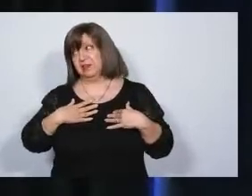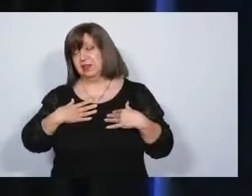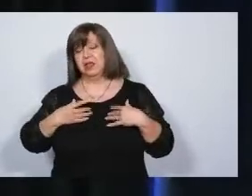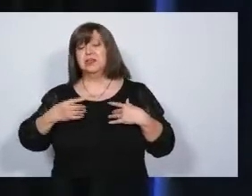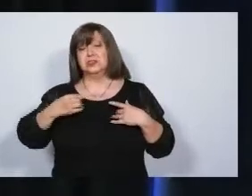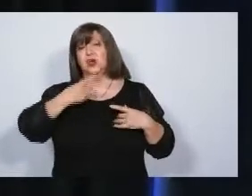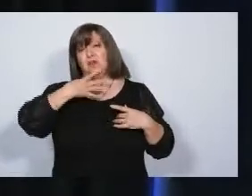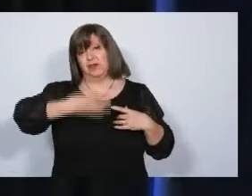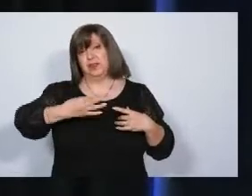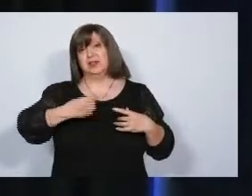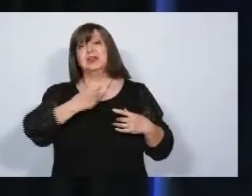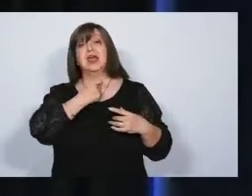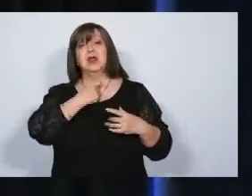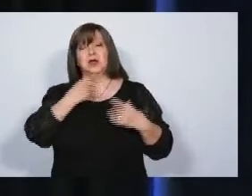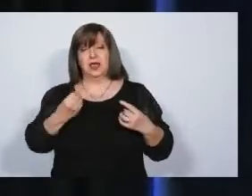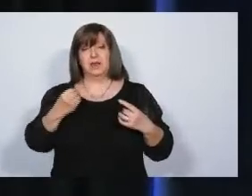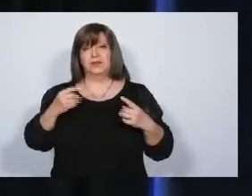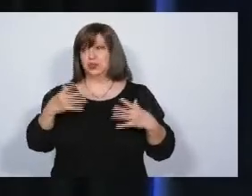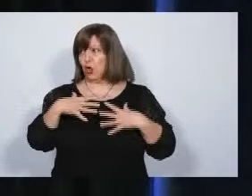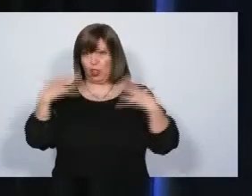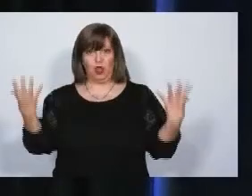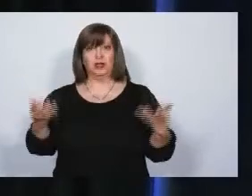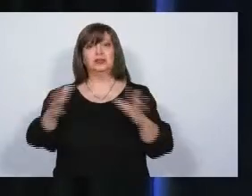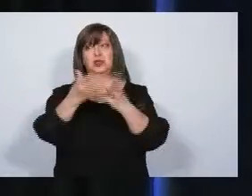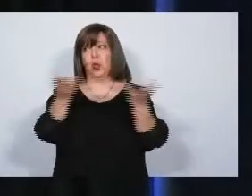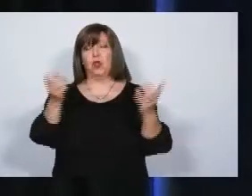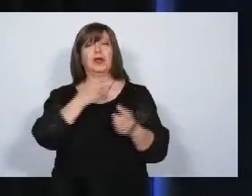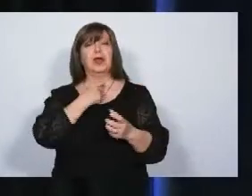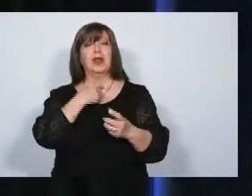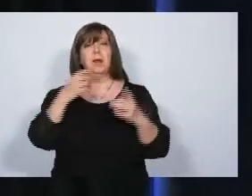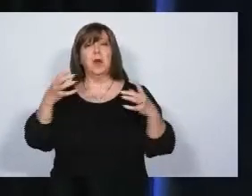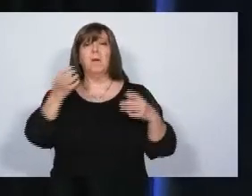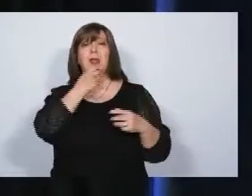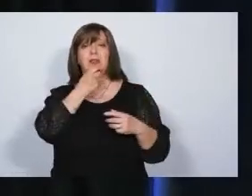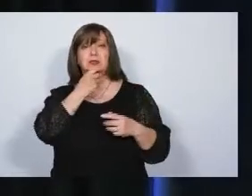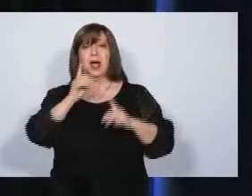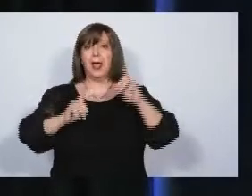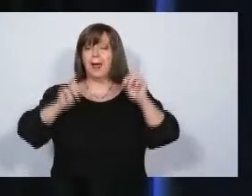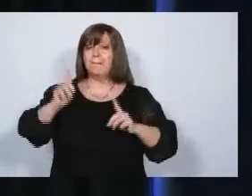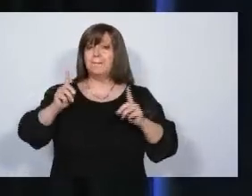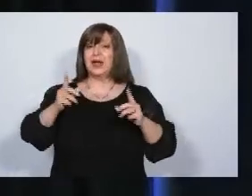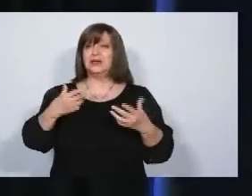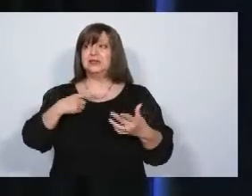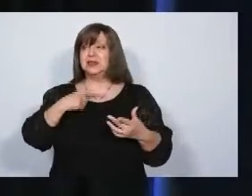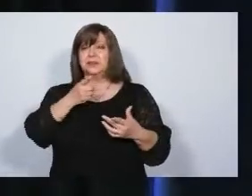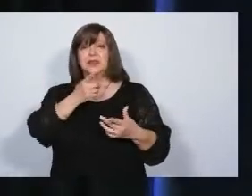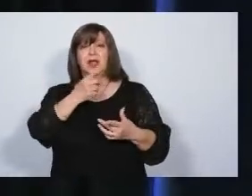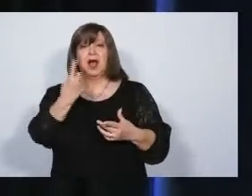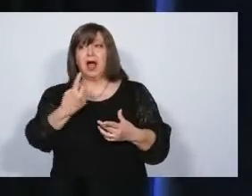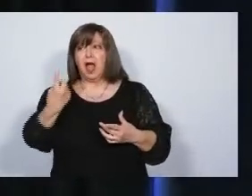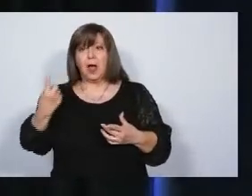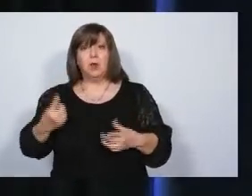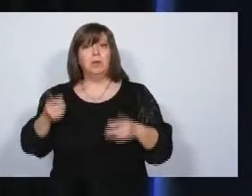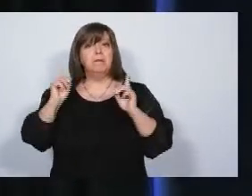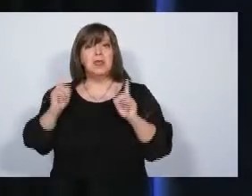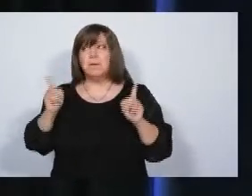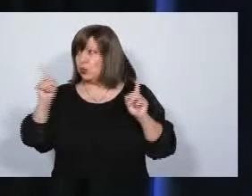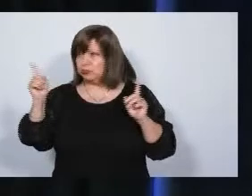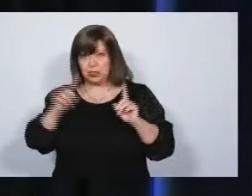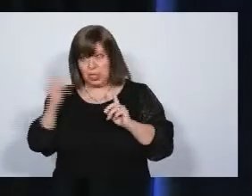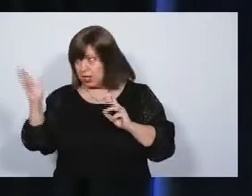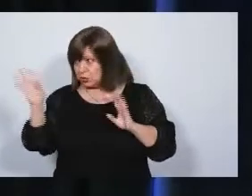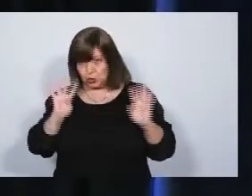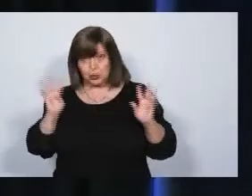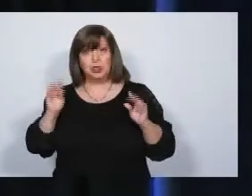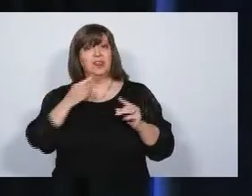que todos queremos el bien de Mendoza, pero también es cierto que hay algunos que el único bien que quieren es el seguirse perpetuando en el poder. Nosotros la